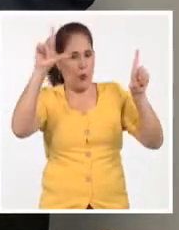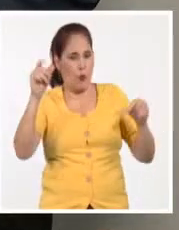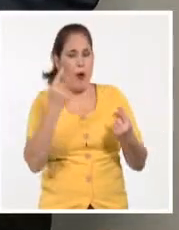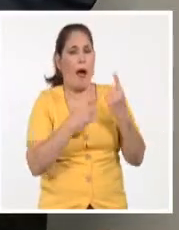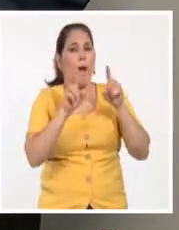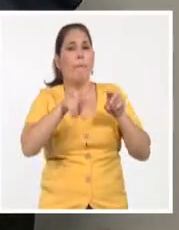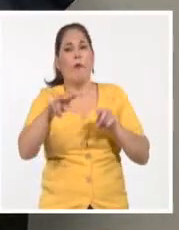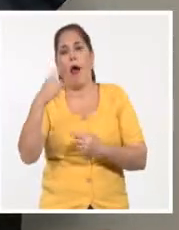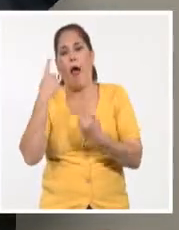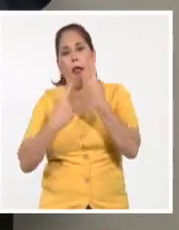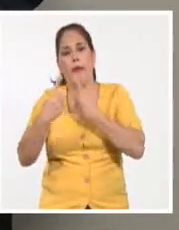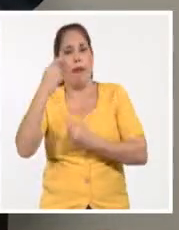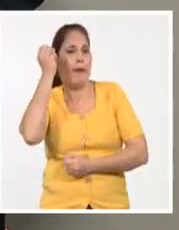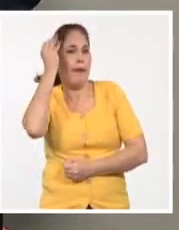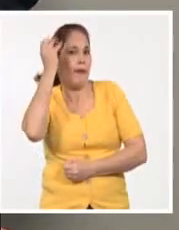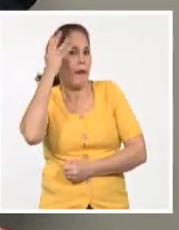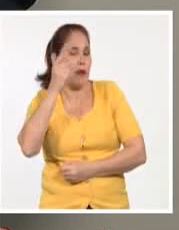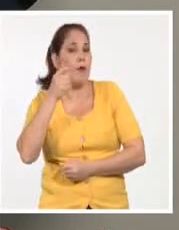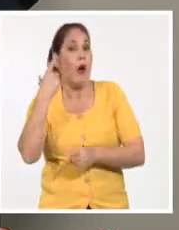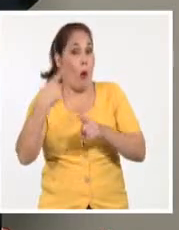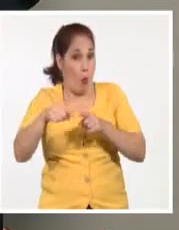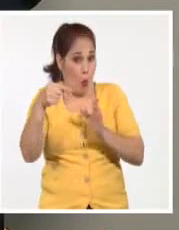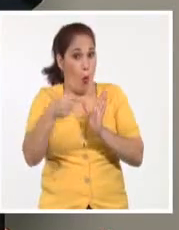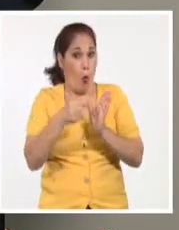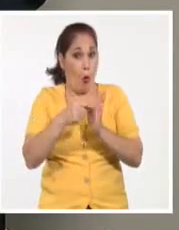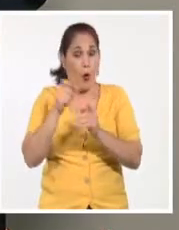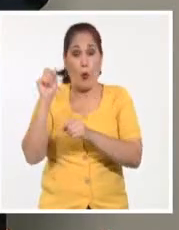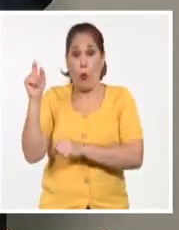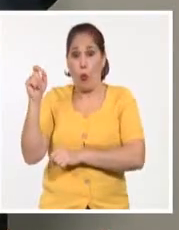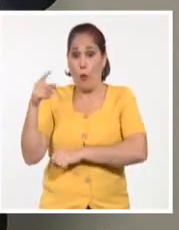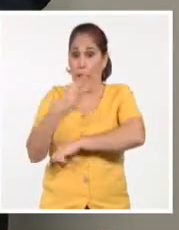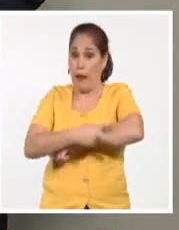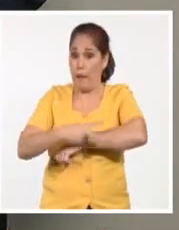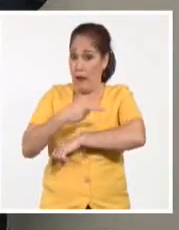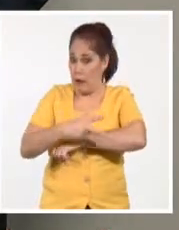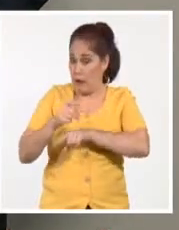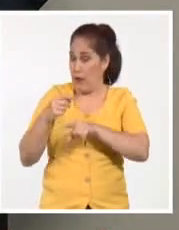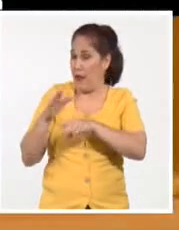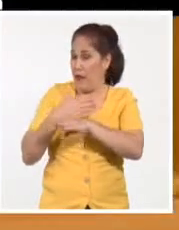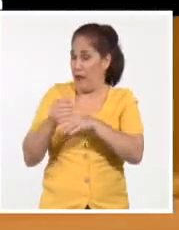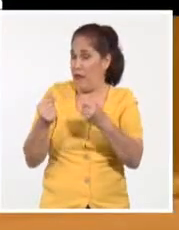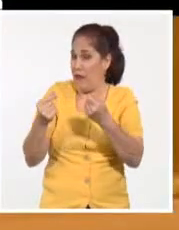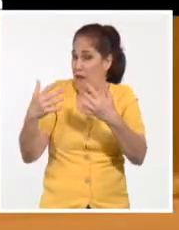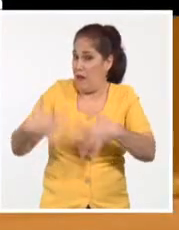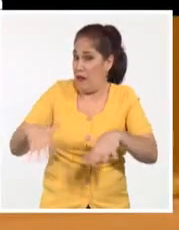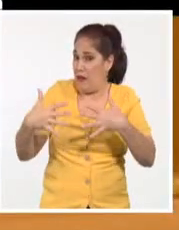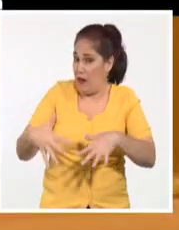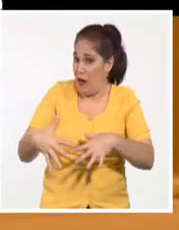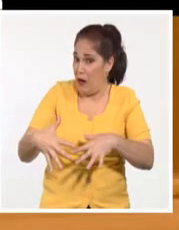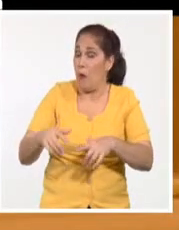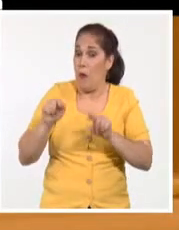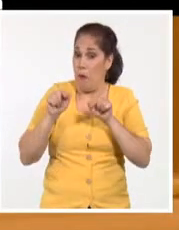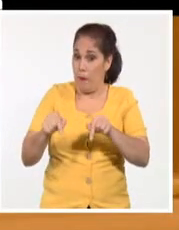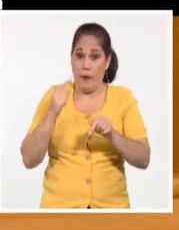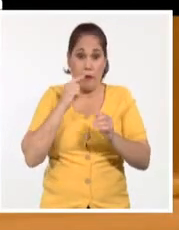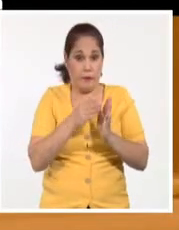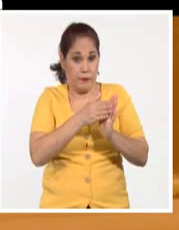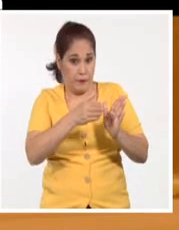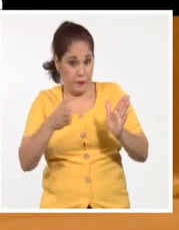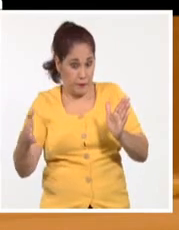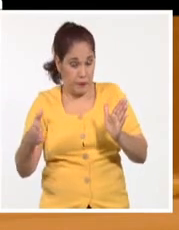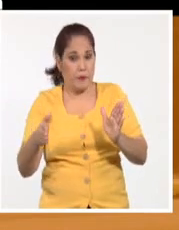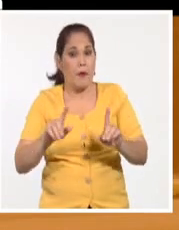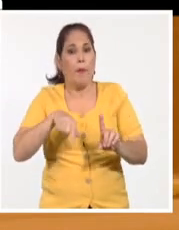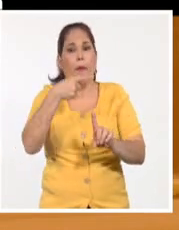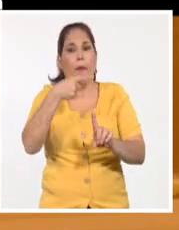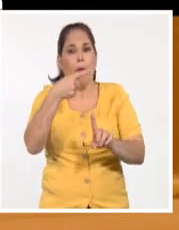El viceprimer ministro enumeró productos que hoy se importan y los cuales tuvieron un alza de precio en el mercado internacional este año. A ello se